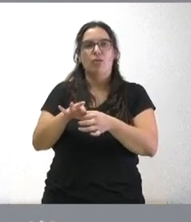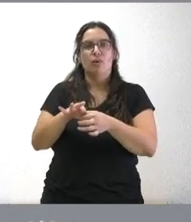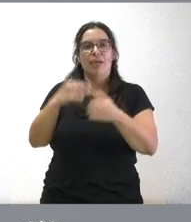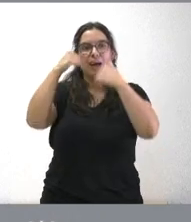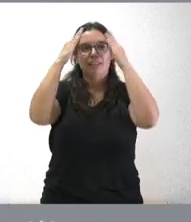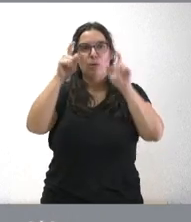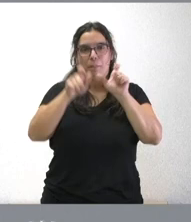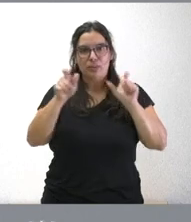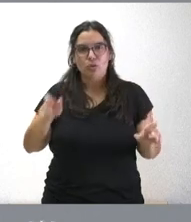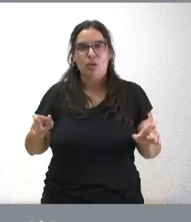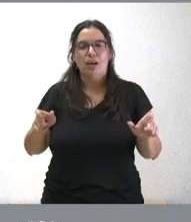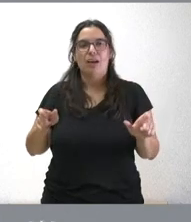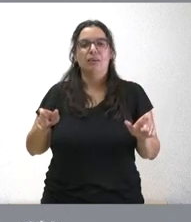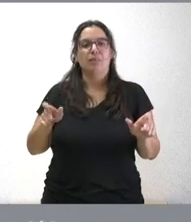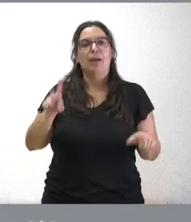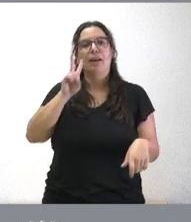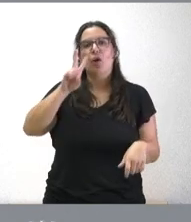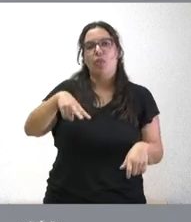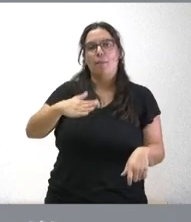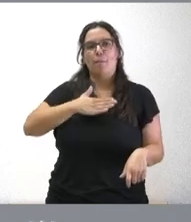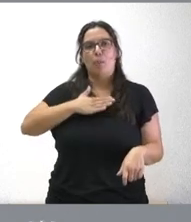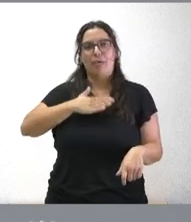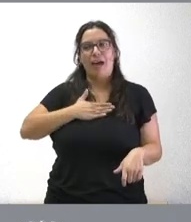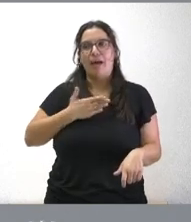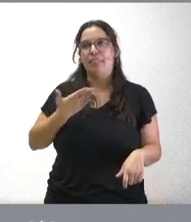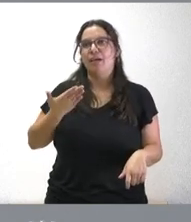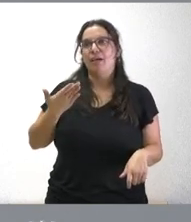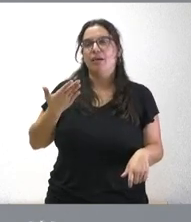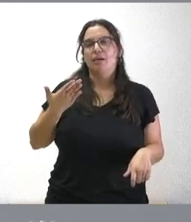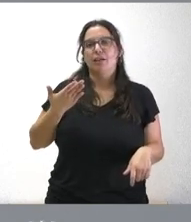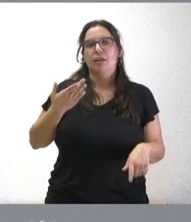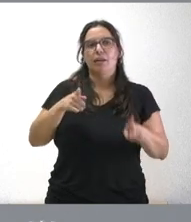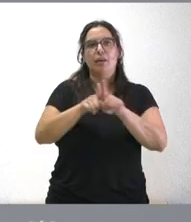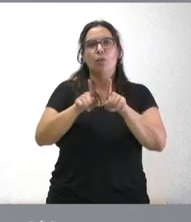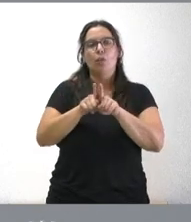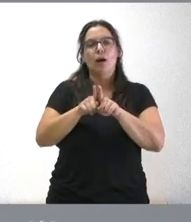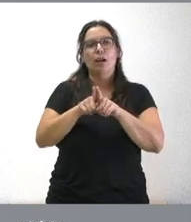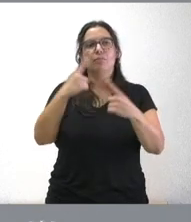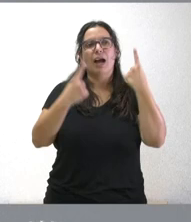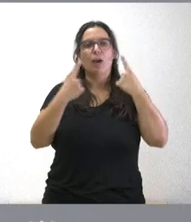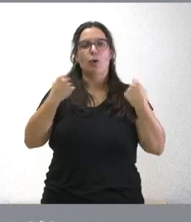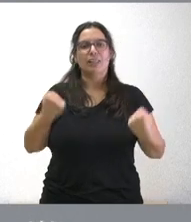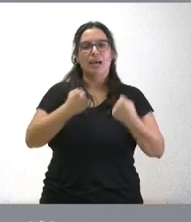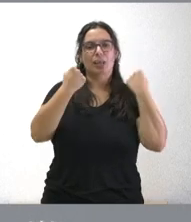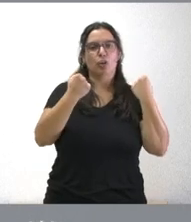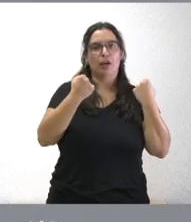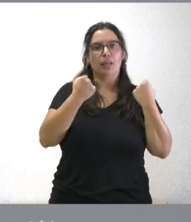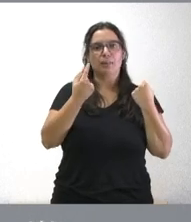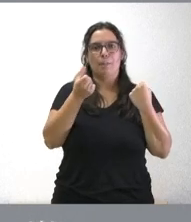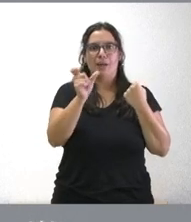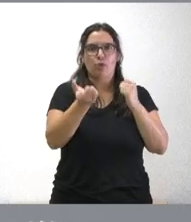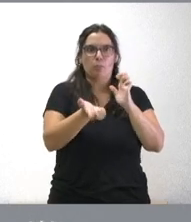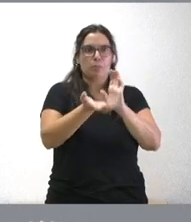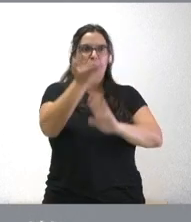las personas con reconocer la propiedad de las personas con no poner en riesgo determinadas acciones que están subiendo los precios